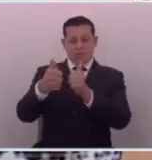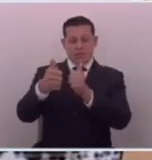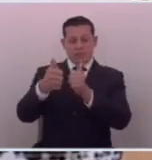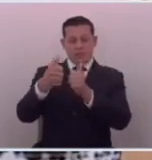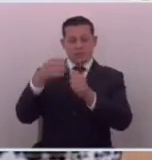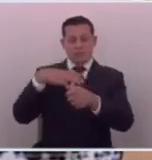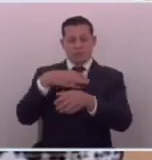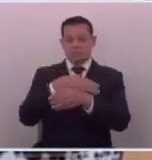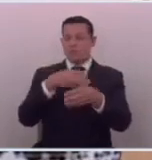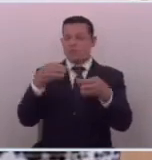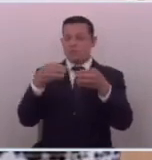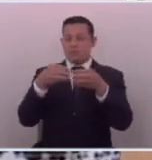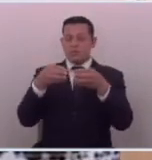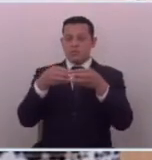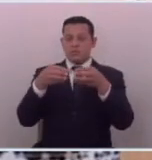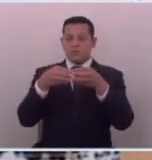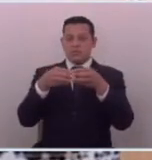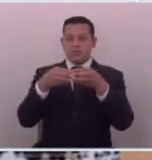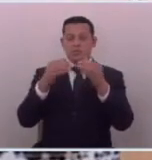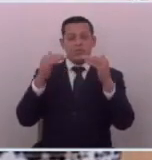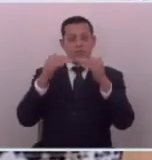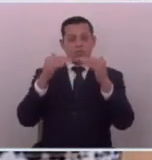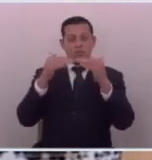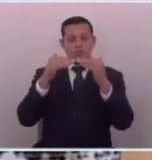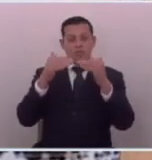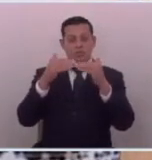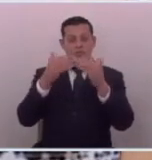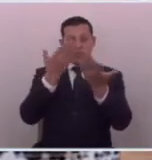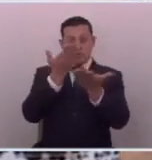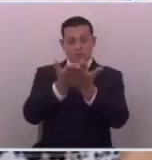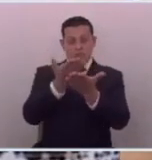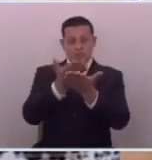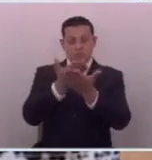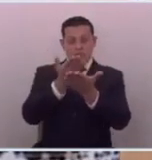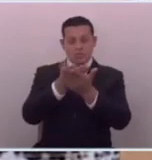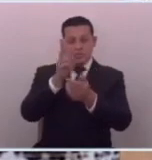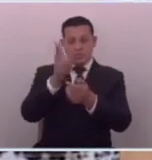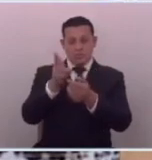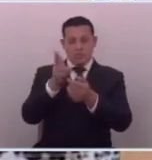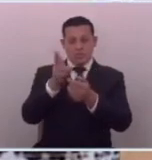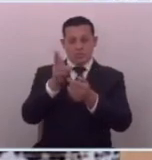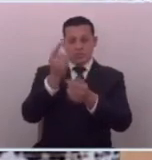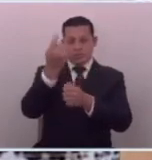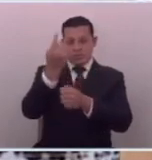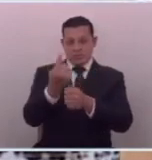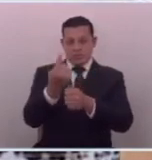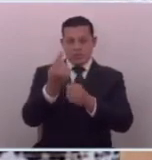respectiva comisión y que además había sido propuesta por los mismos periodistas